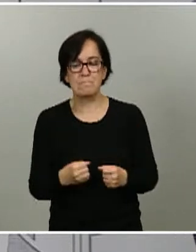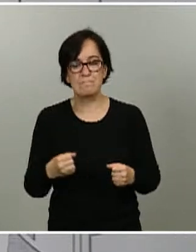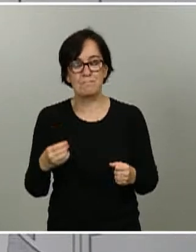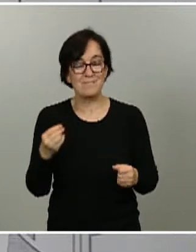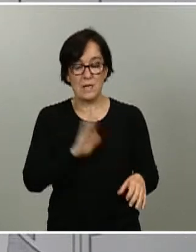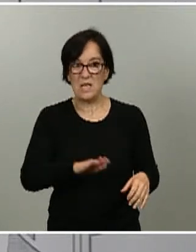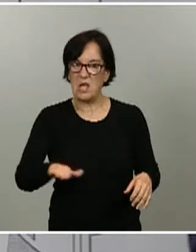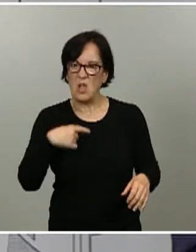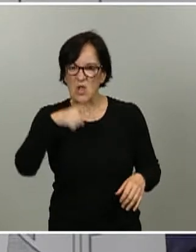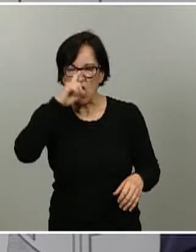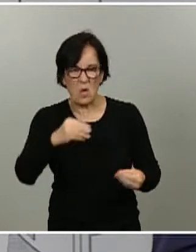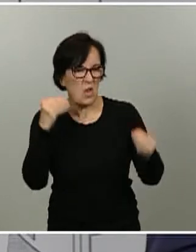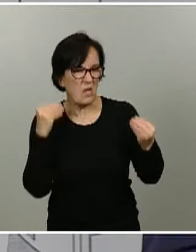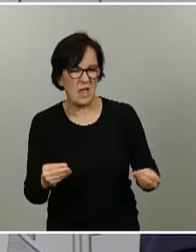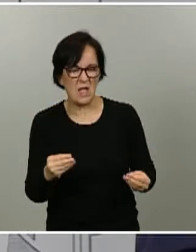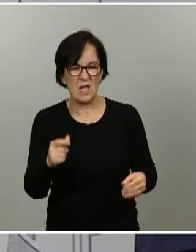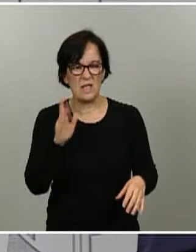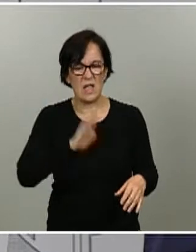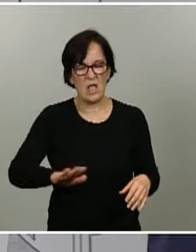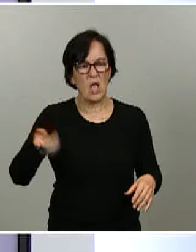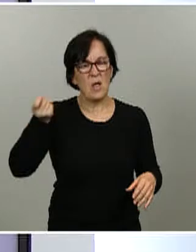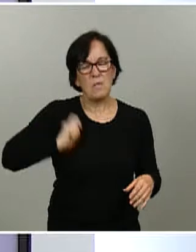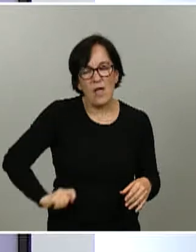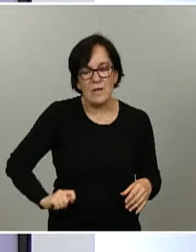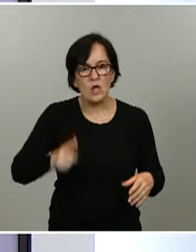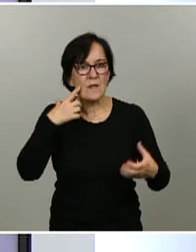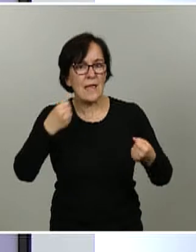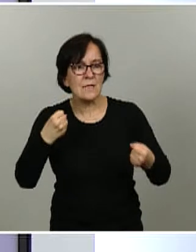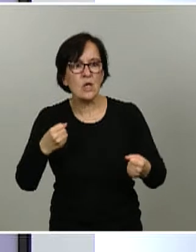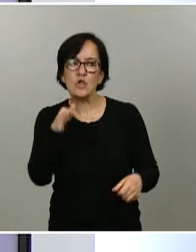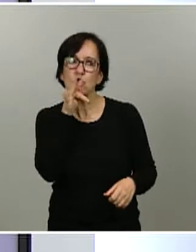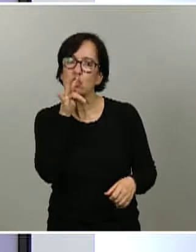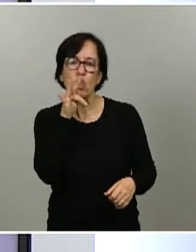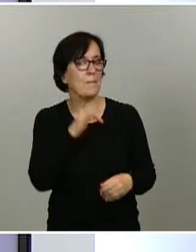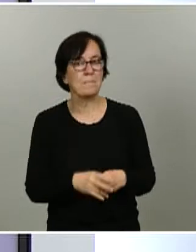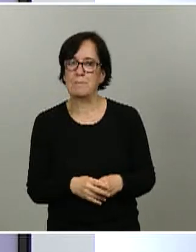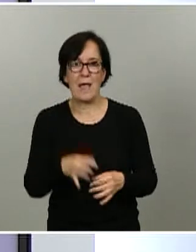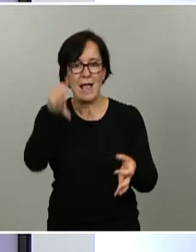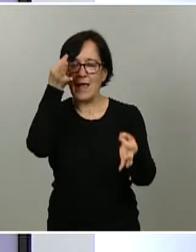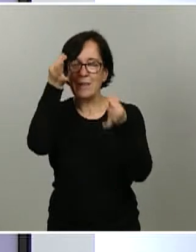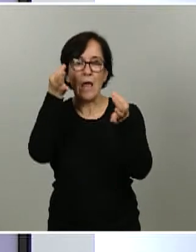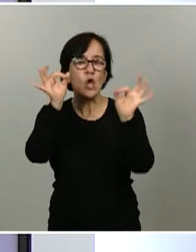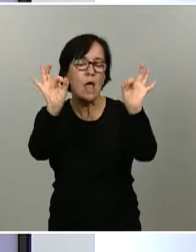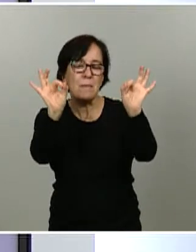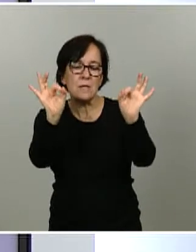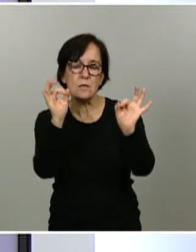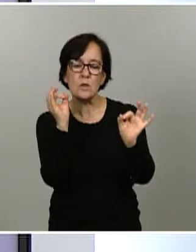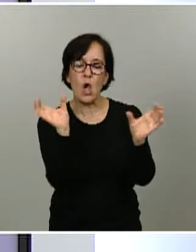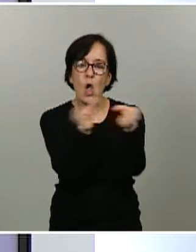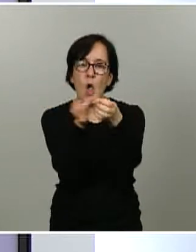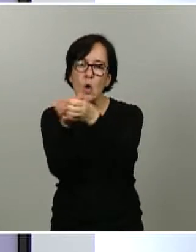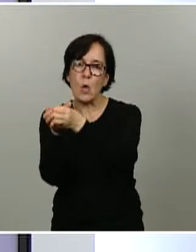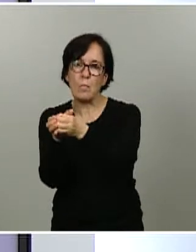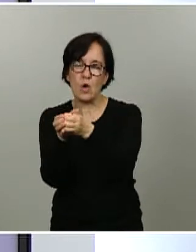recuerdo, pero la pregunta de los profesionales sanitarios, todavía no tenemos los datos específicos de cada uno de los grupos esenciales.